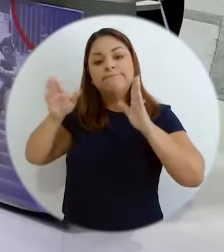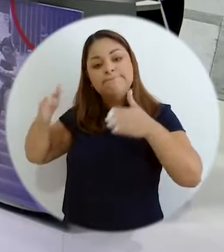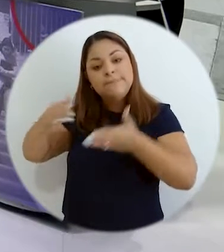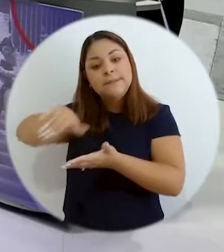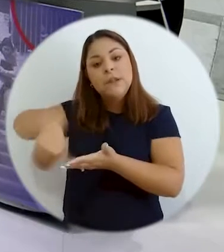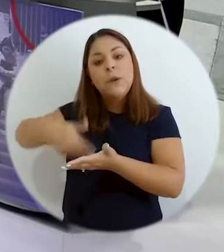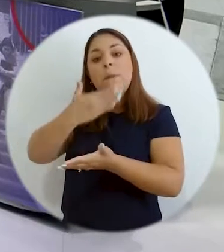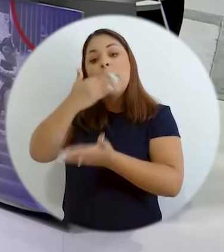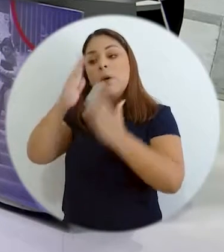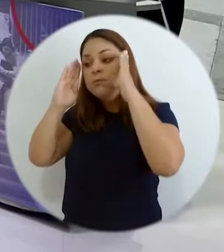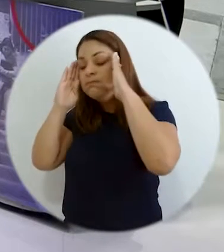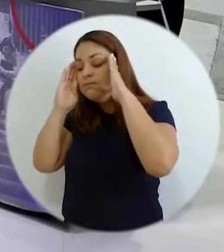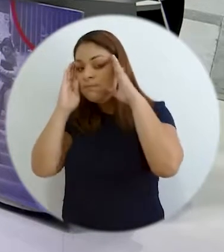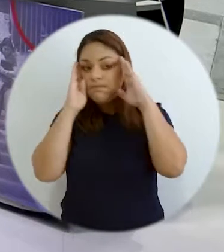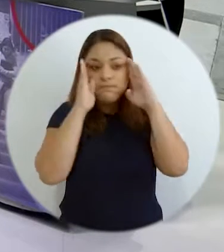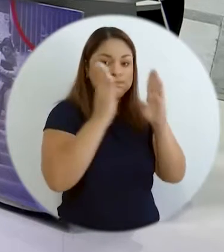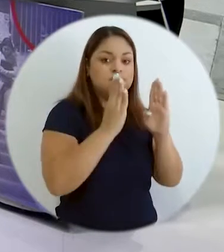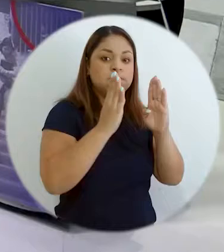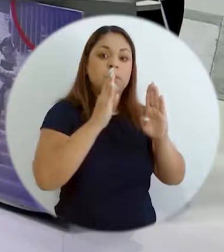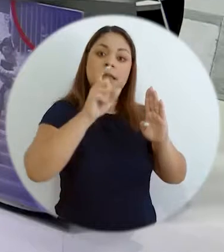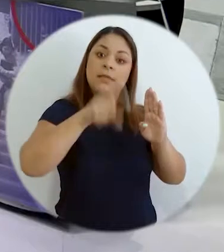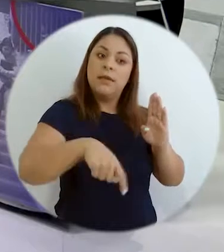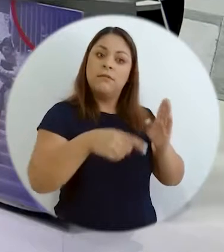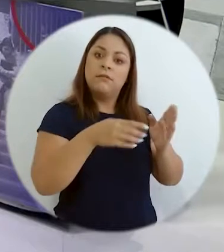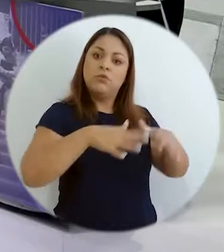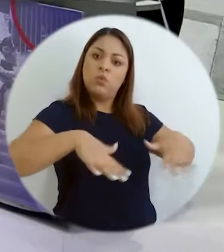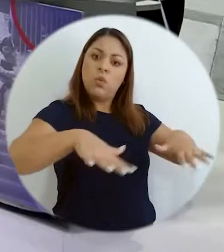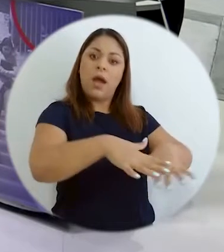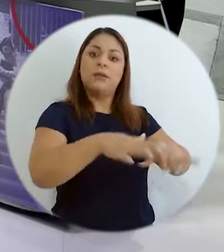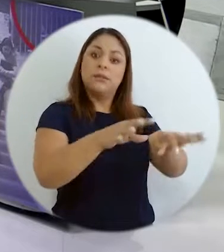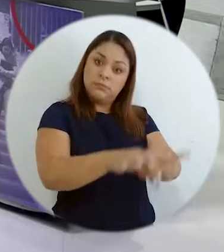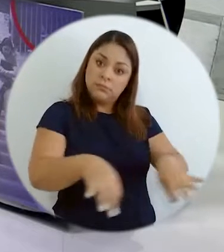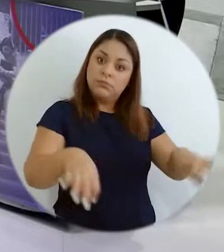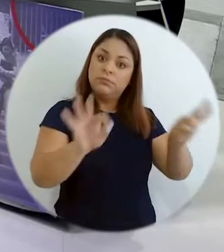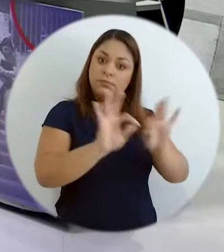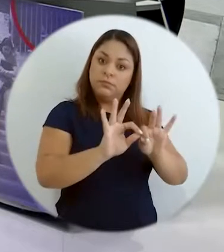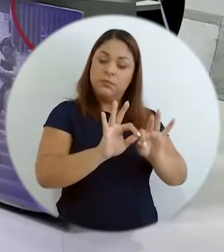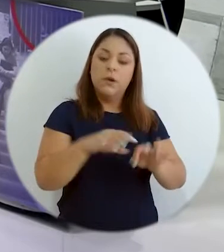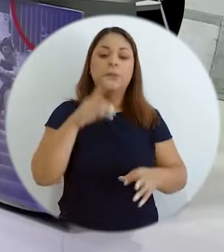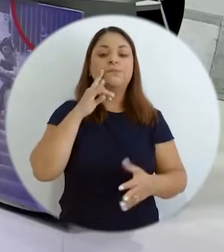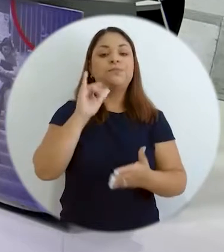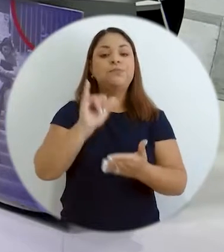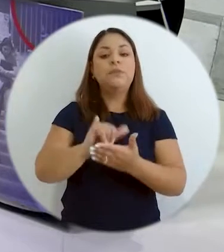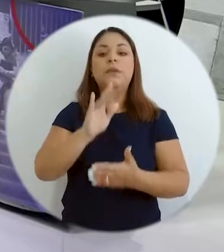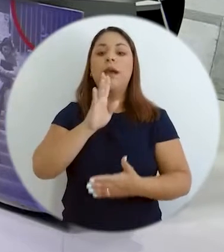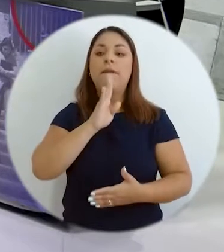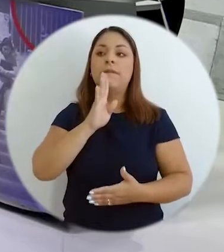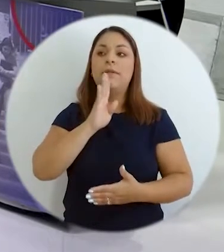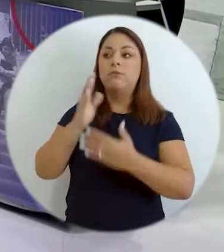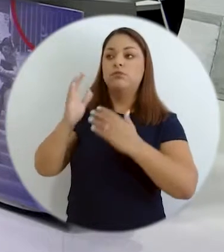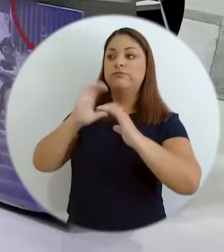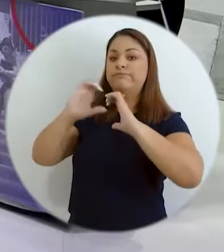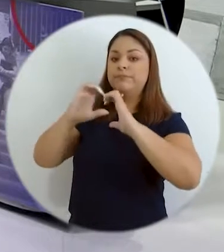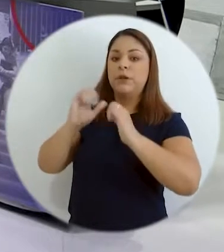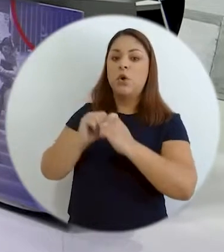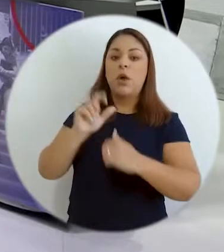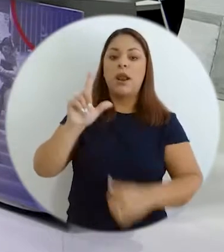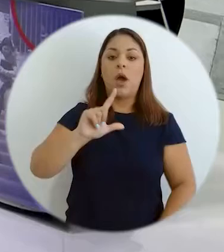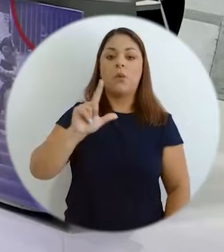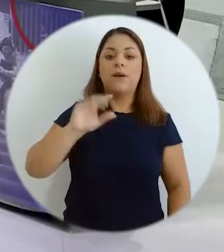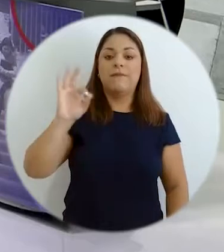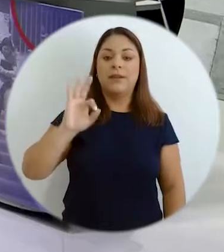hacia estas regiones que son tan importantes para el desarrollo del país? Por eso, hablamos con Laura Fernández Delgado,